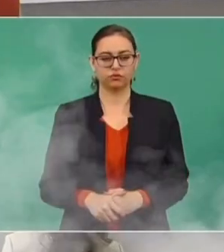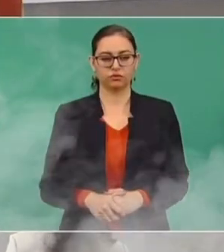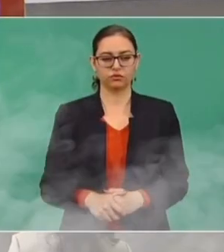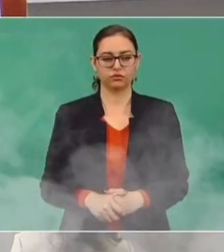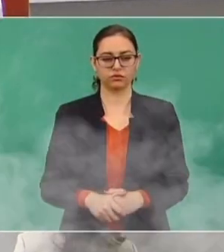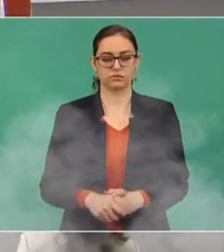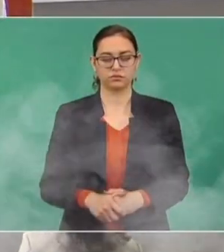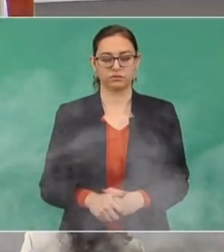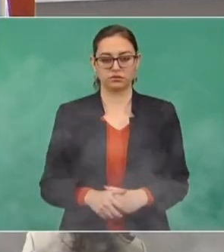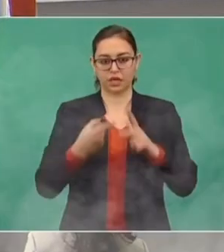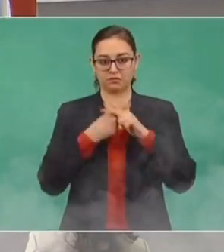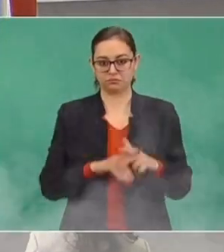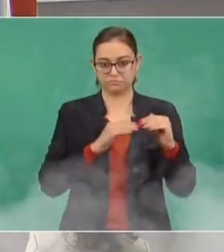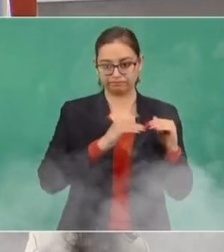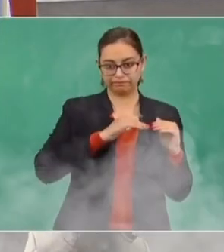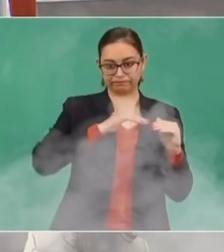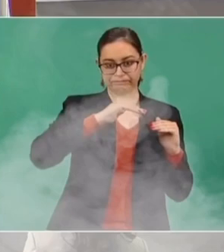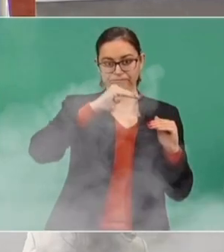¿Qué traíamos?